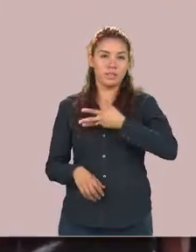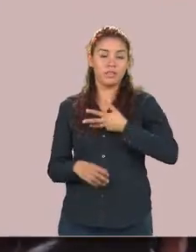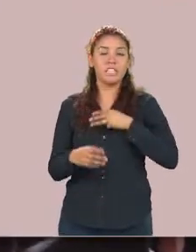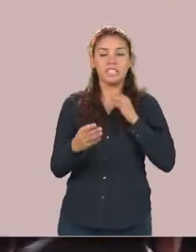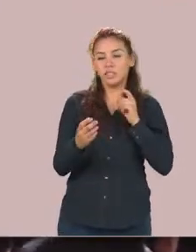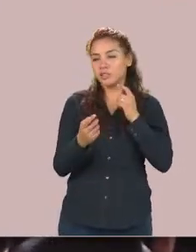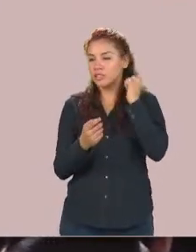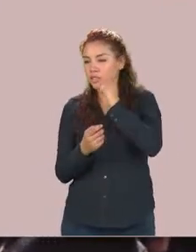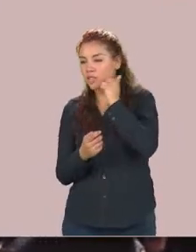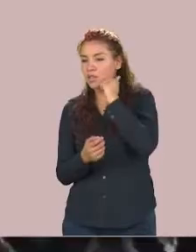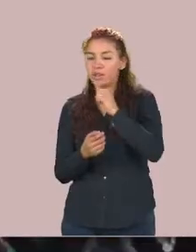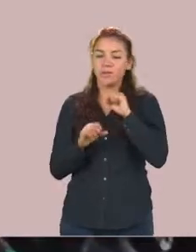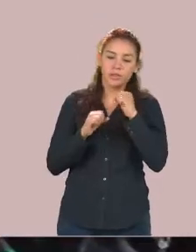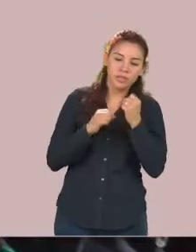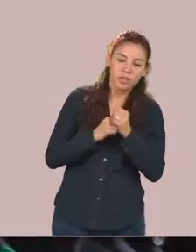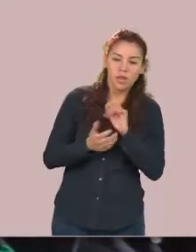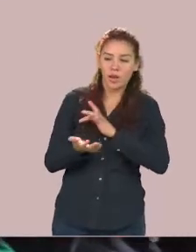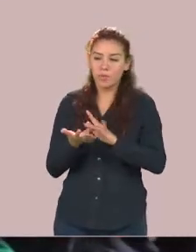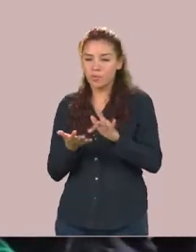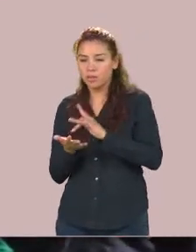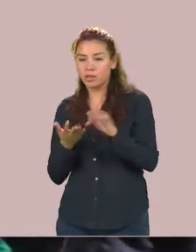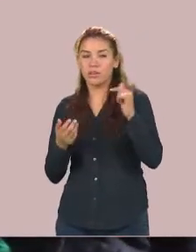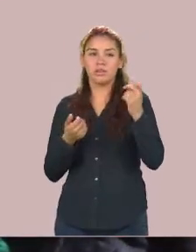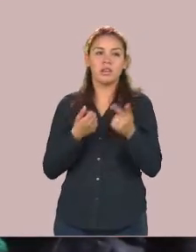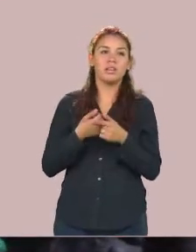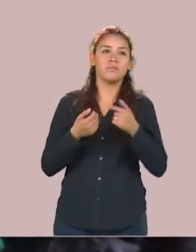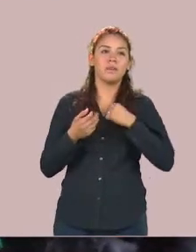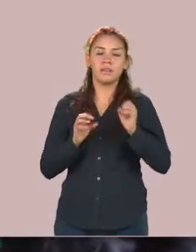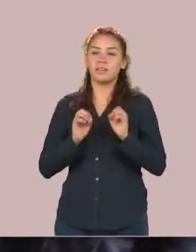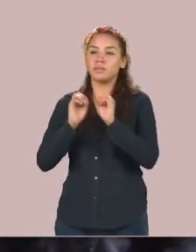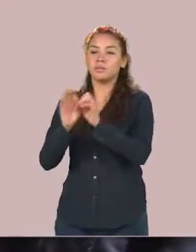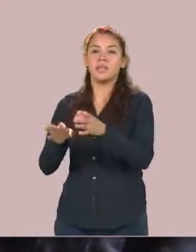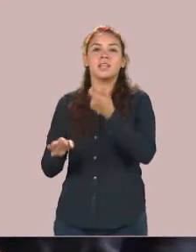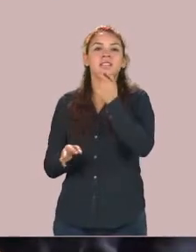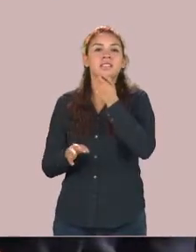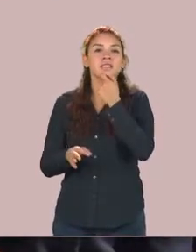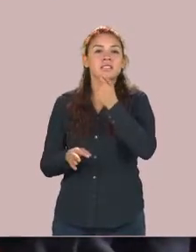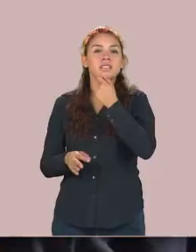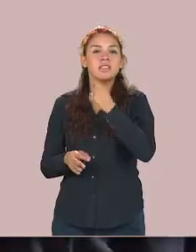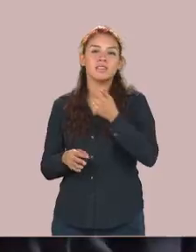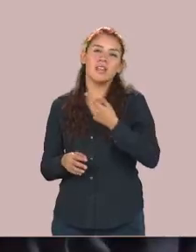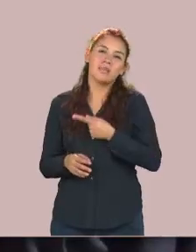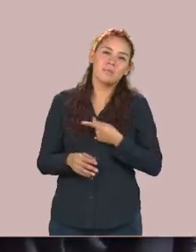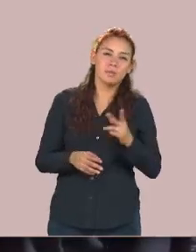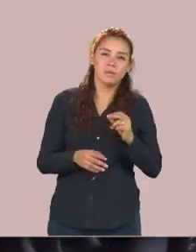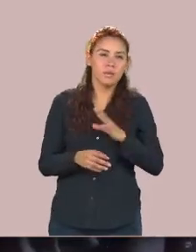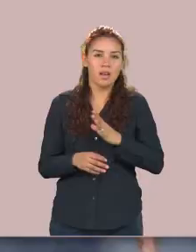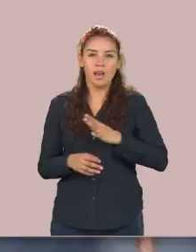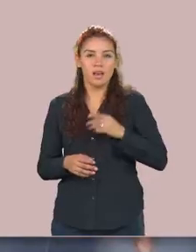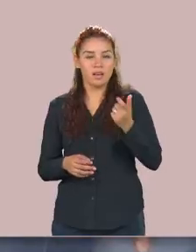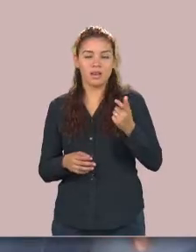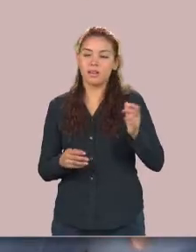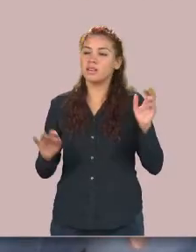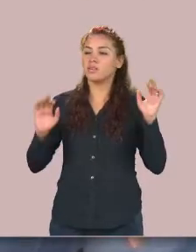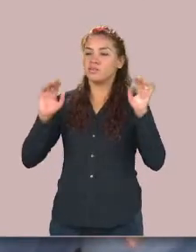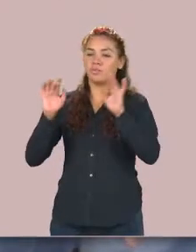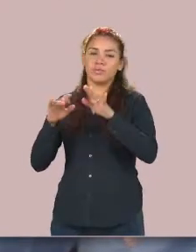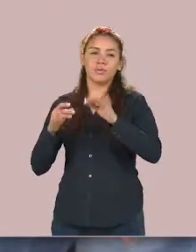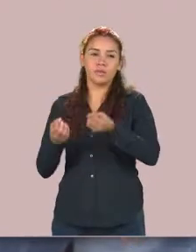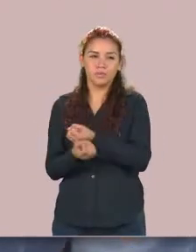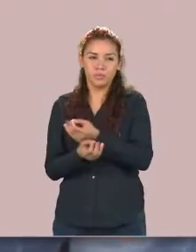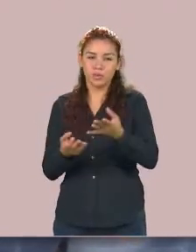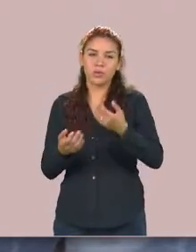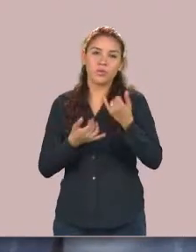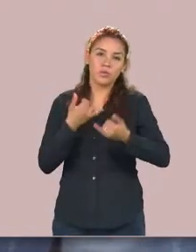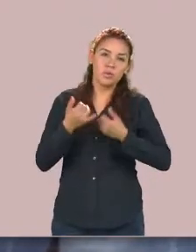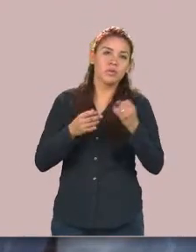sociedad tamaulipeca ahora llevó alegría a niños de una de las zonas más vulnerables de ciudad victoria así como de los pacientes del hospital infantil